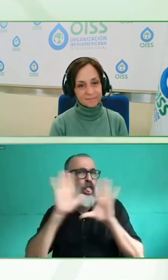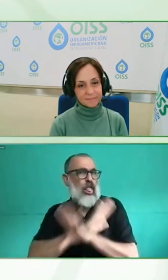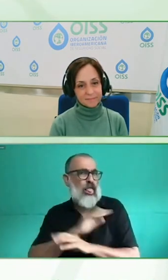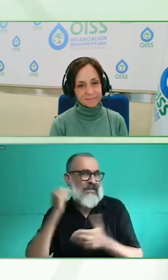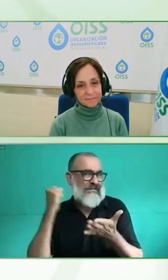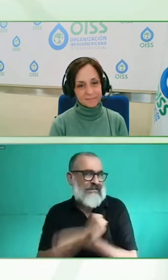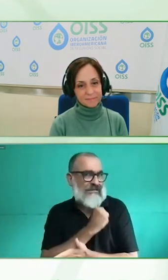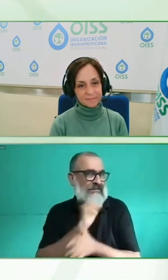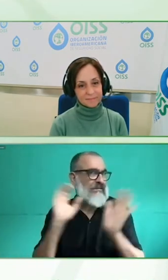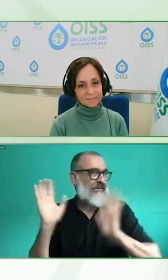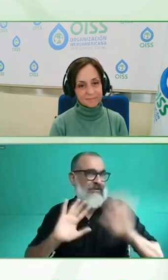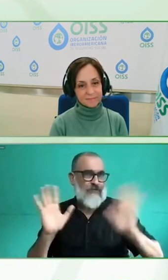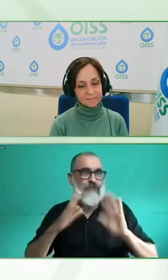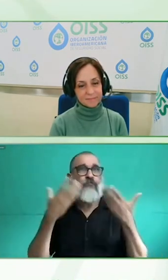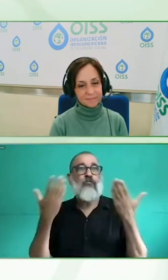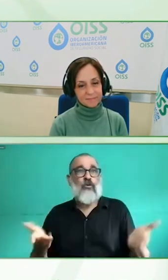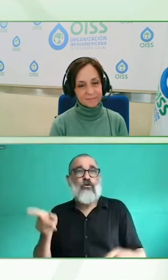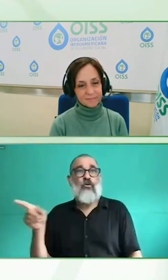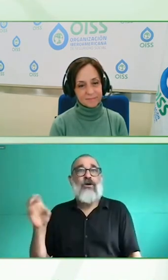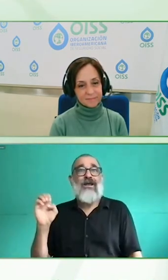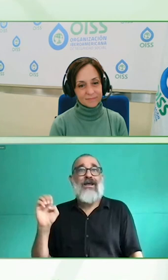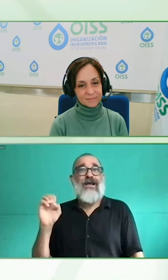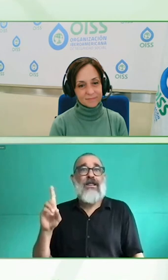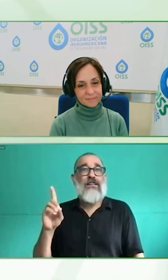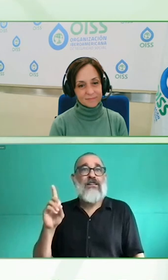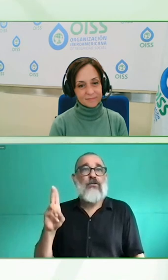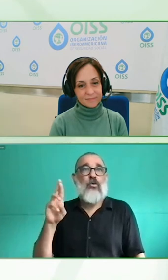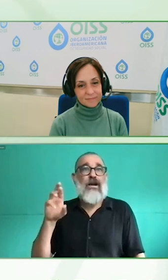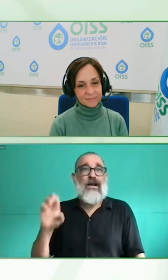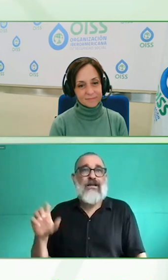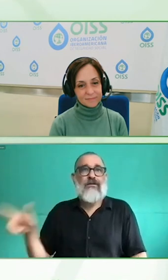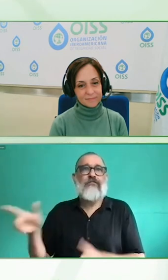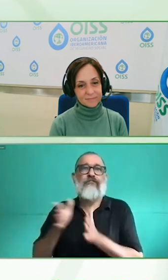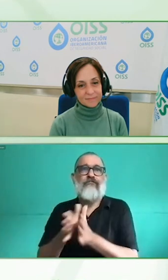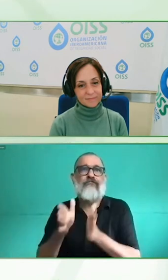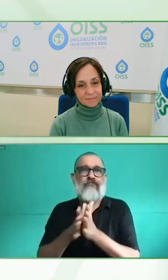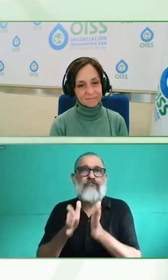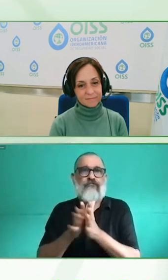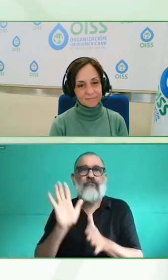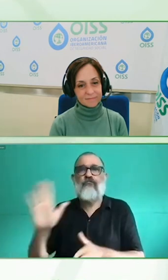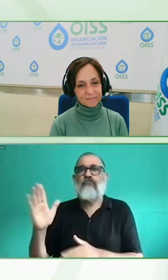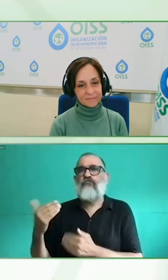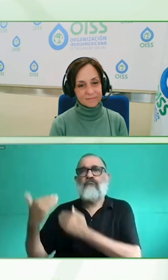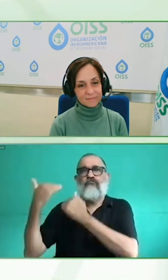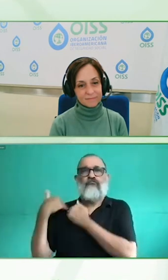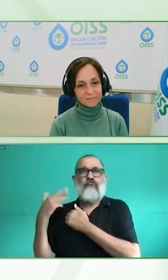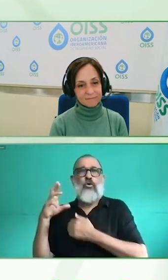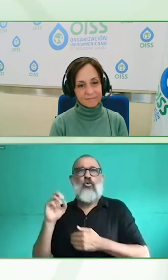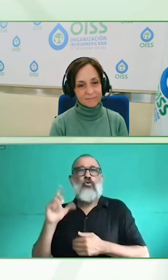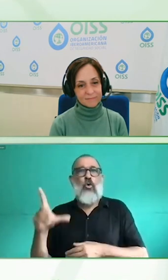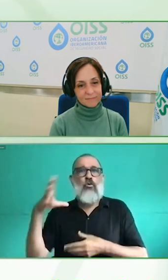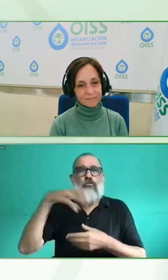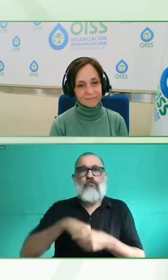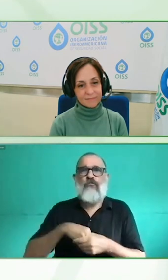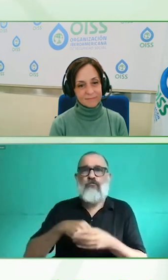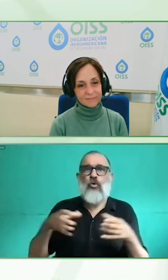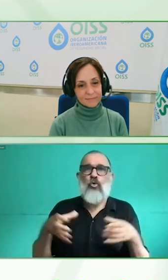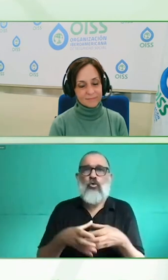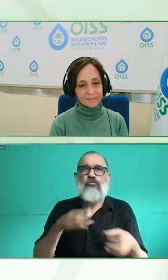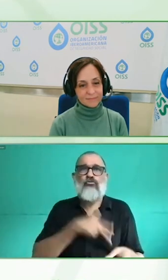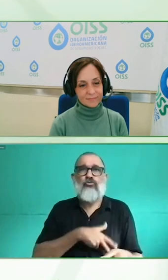de fundaciones tiene empresas, y es súper interesante lo que hace. Bueno, ahí Edurne nos contará.